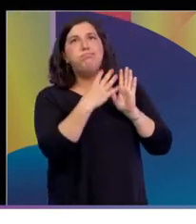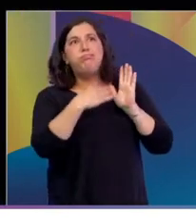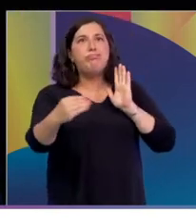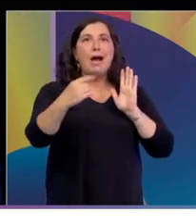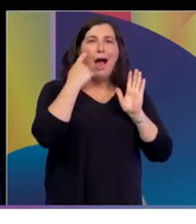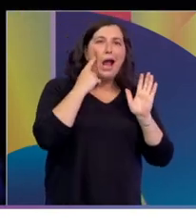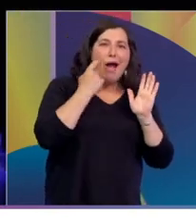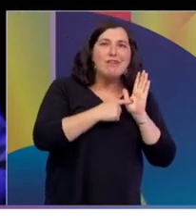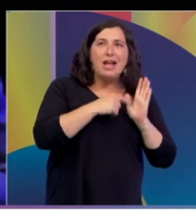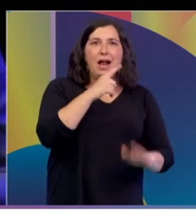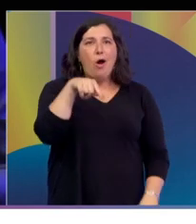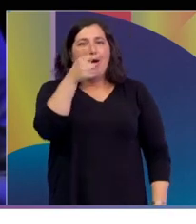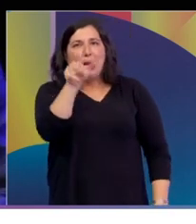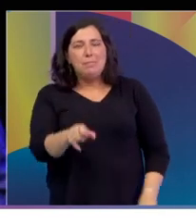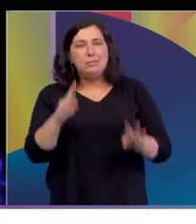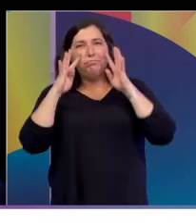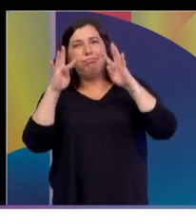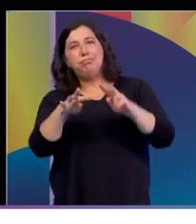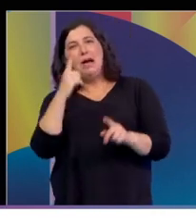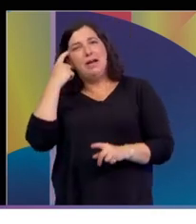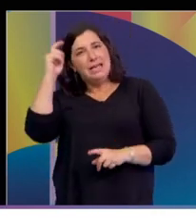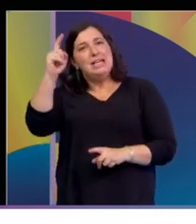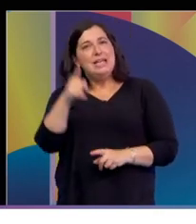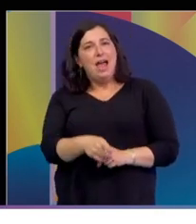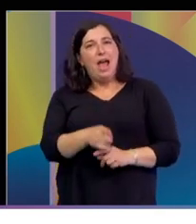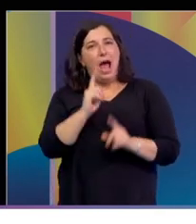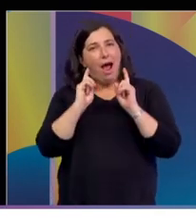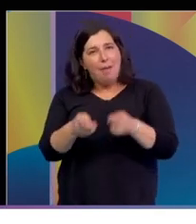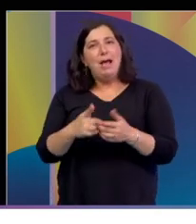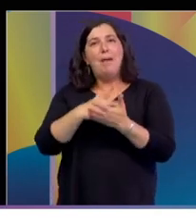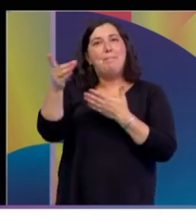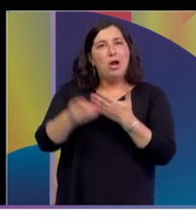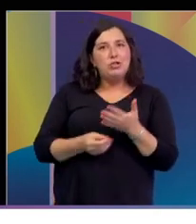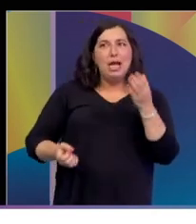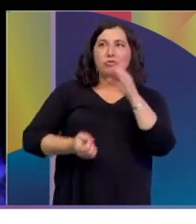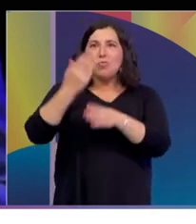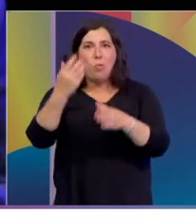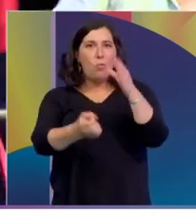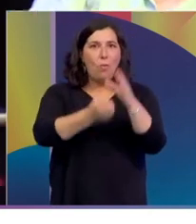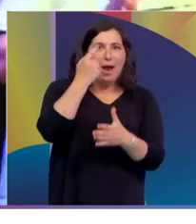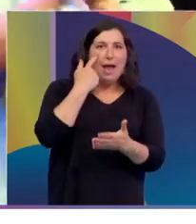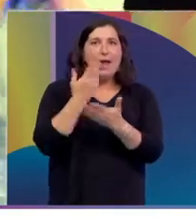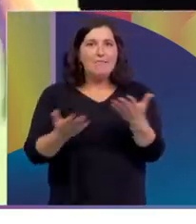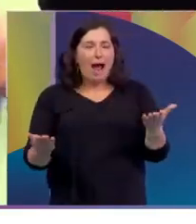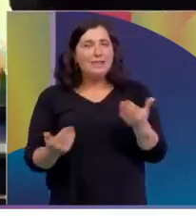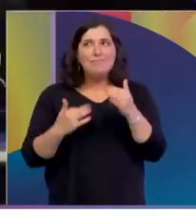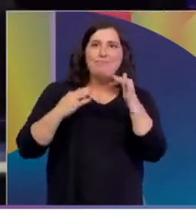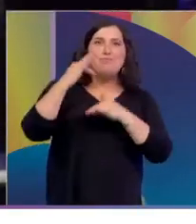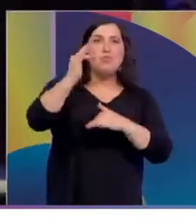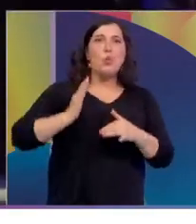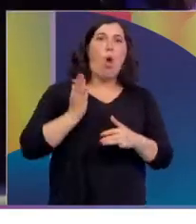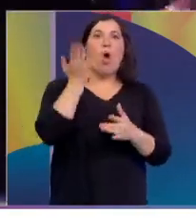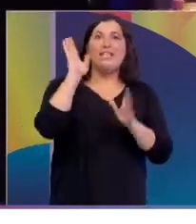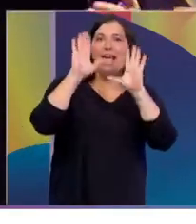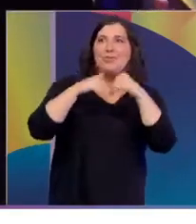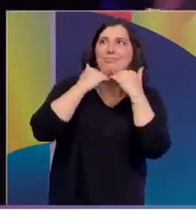Gaby, alguien que está del otro lado, pueda empezar un proyecto, que surjan nuevas iniciativas, que surjan más destacados y héroes anónimos por